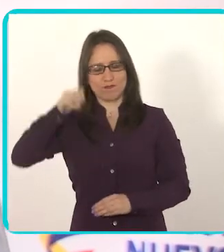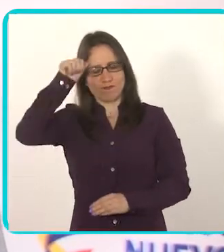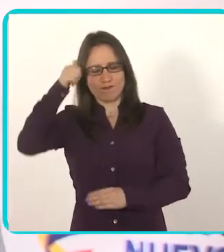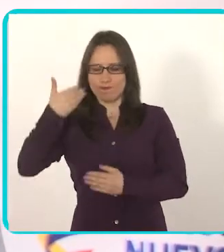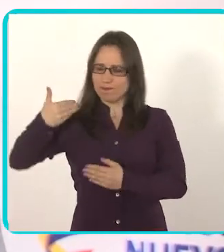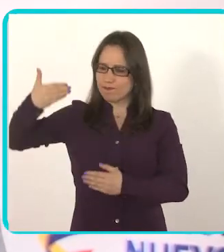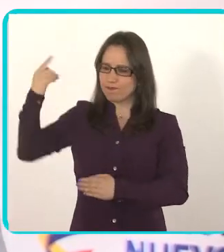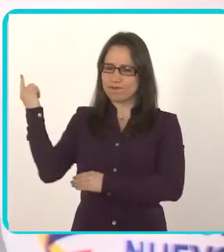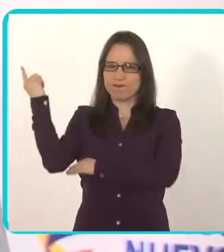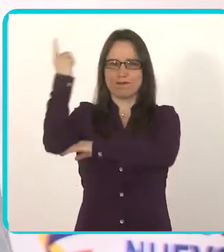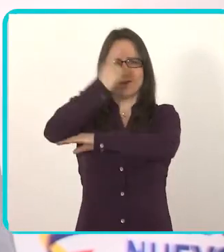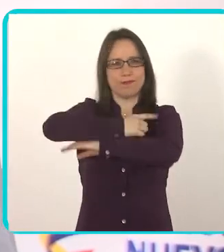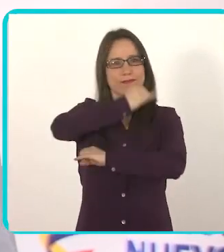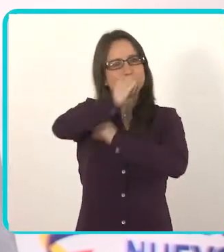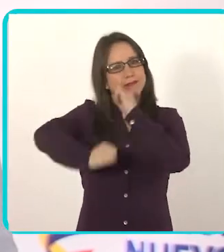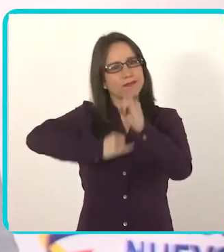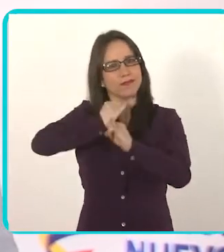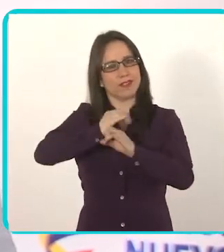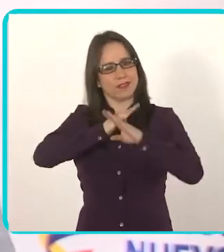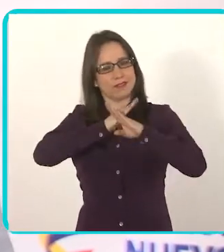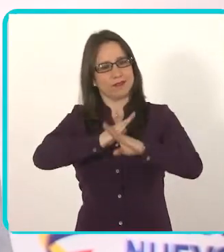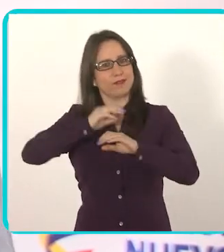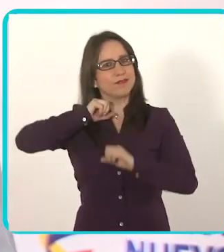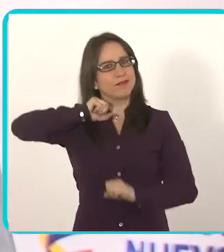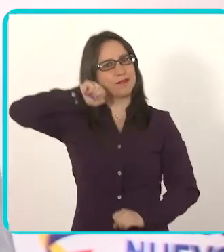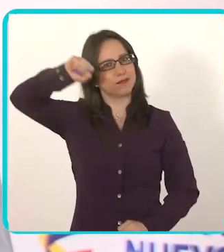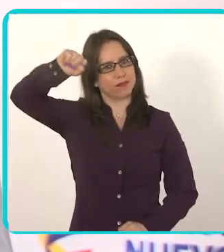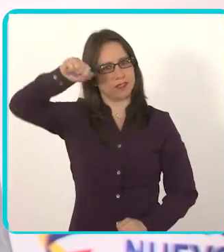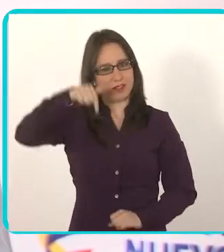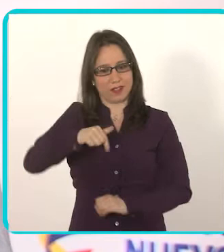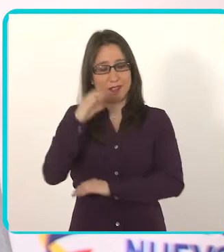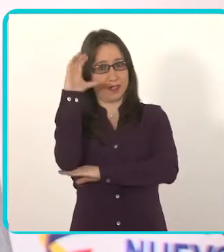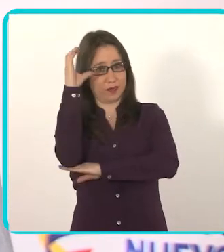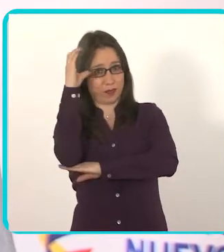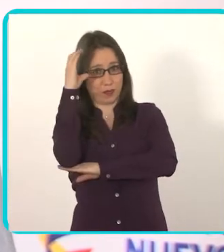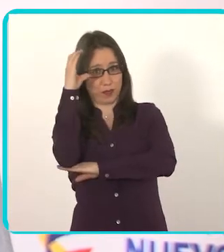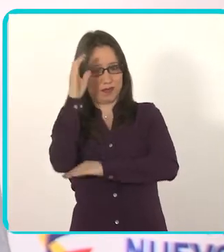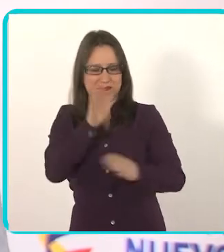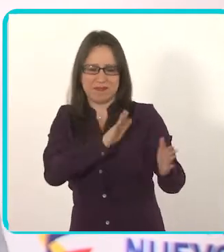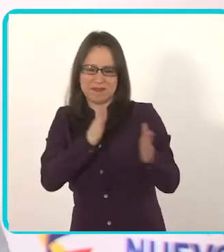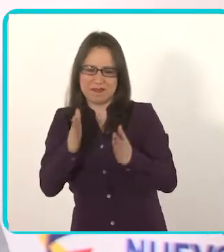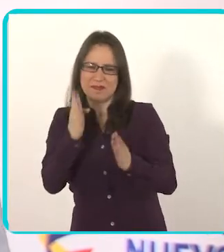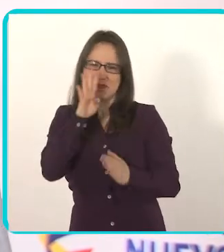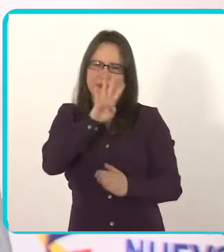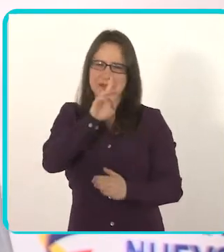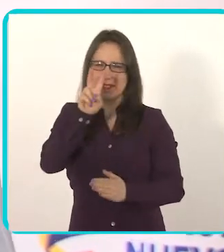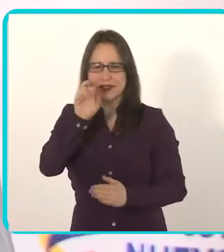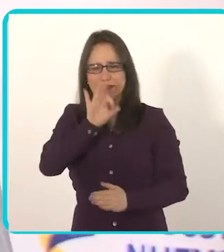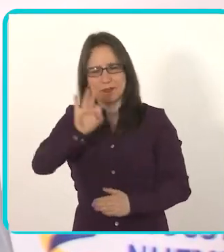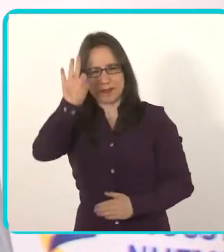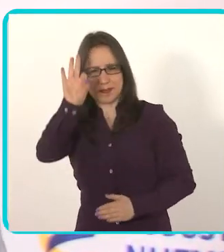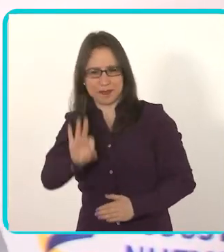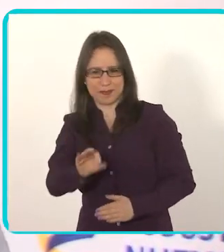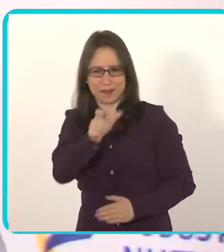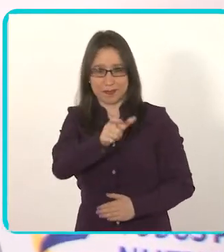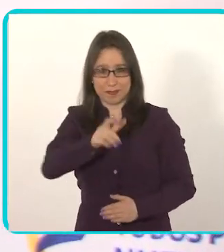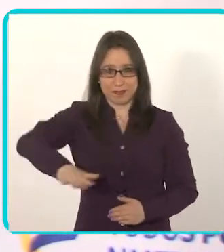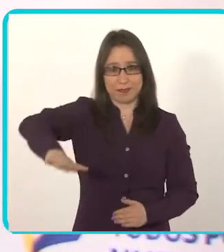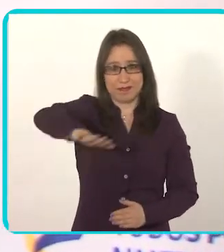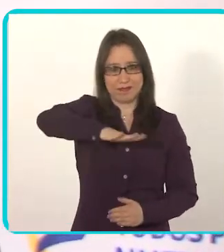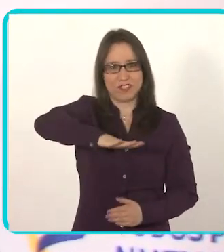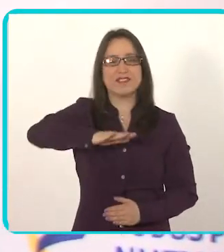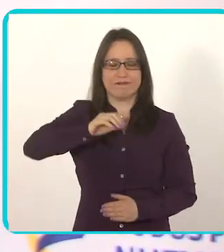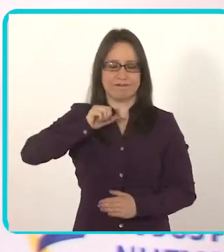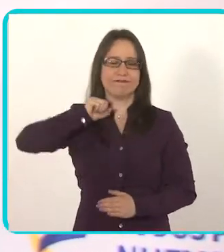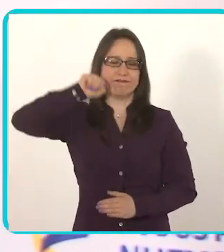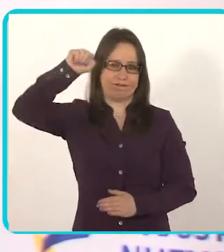Organización Mundial de la Salud conmemora el Día Internacional de la Prevención de la Conducta Suicida. Aquí en Colombia la